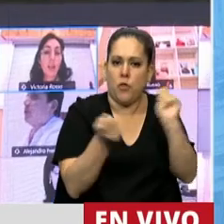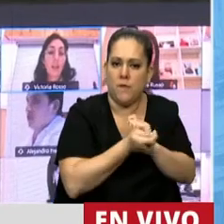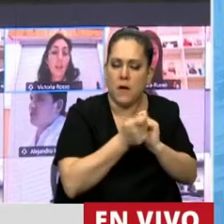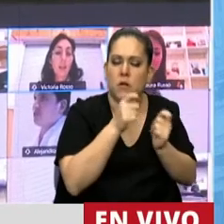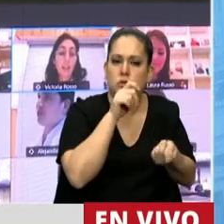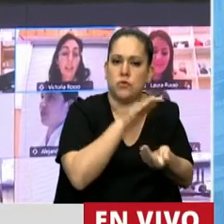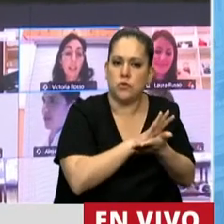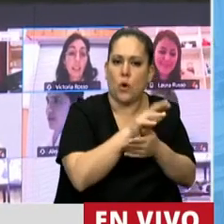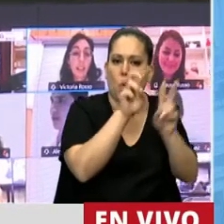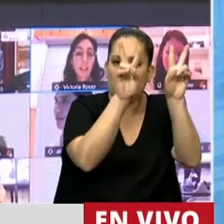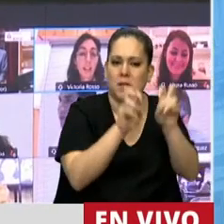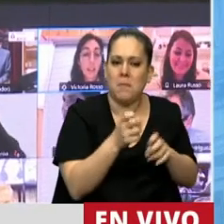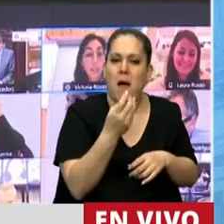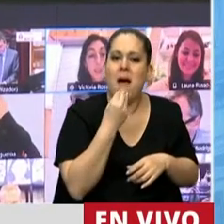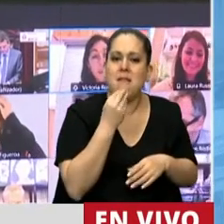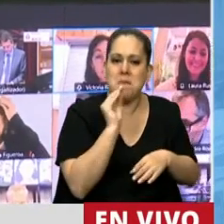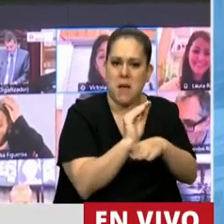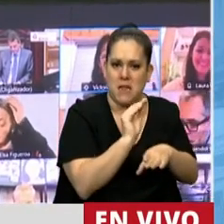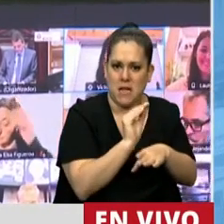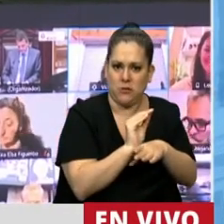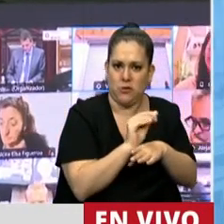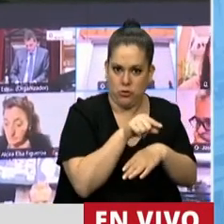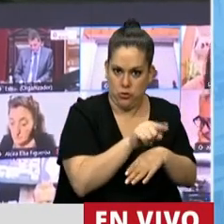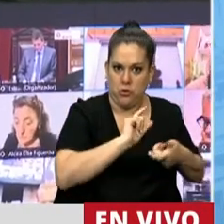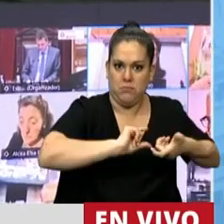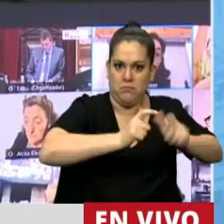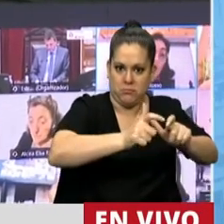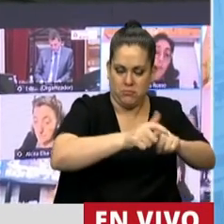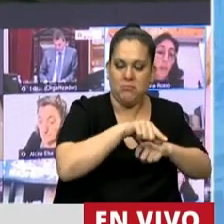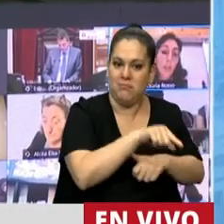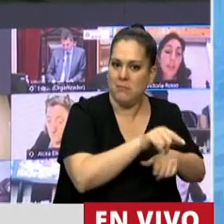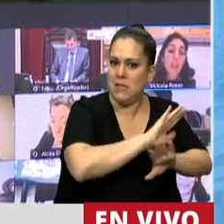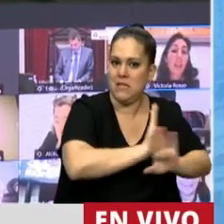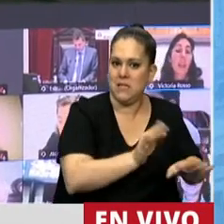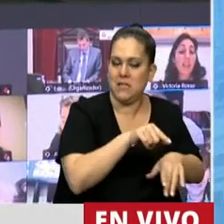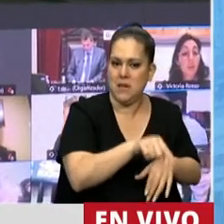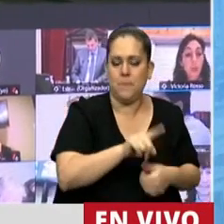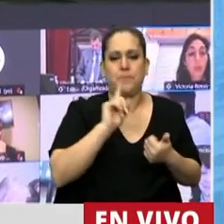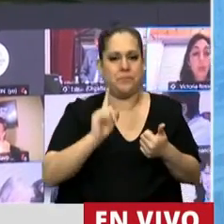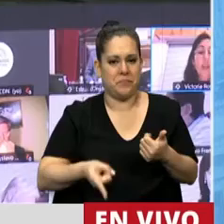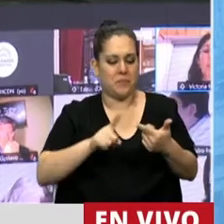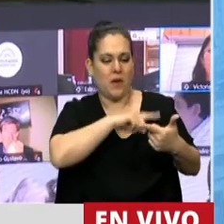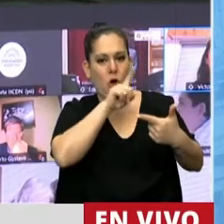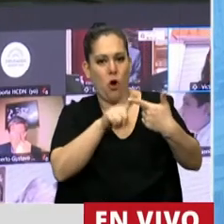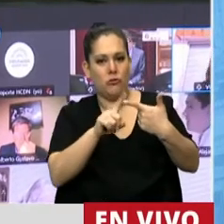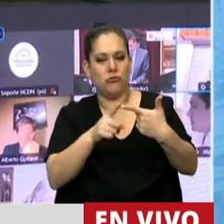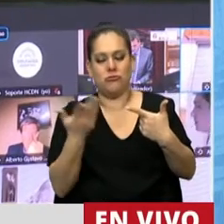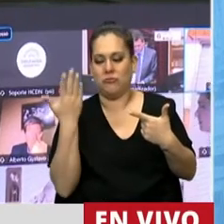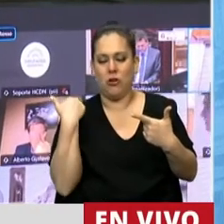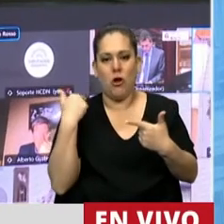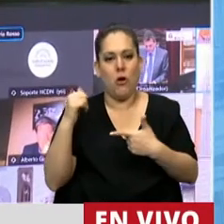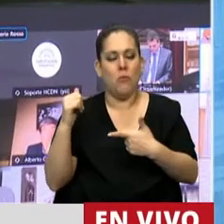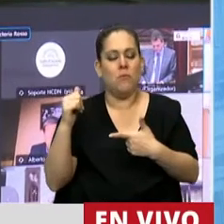requiere al régimen de alimentos, y así como también hace algunas horas que hemos dado media sanción también al